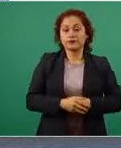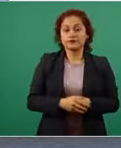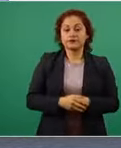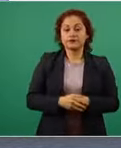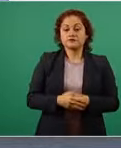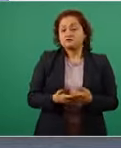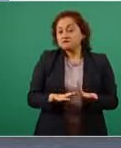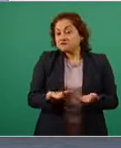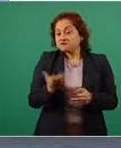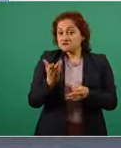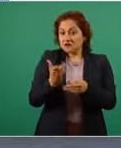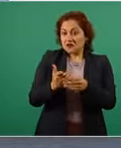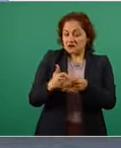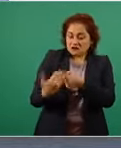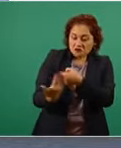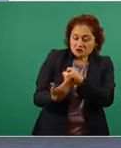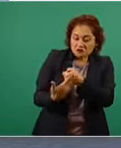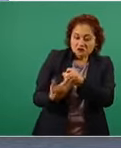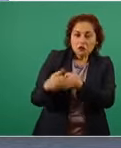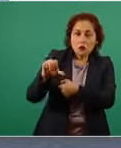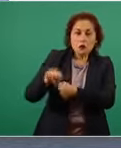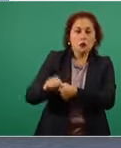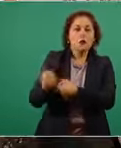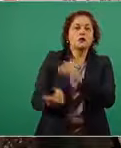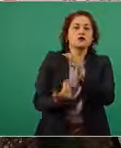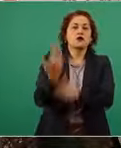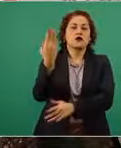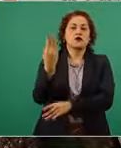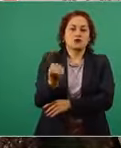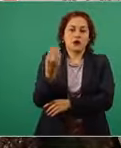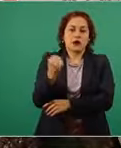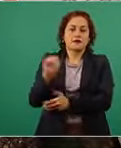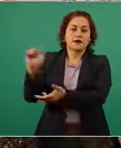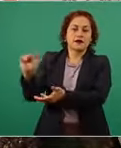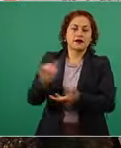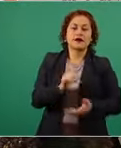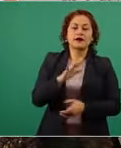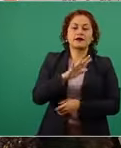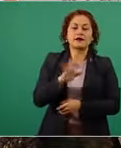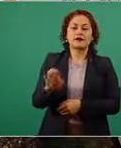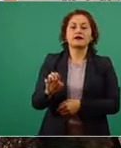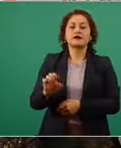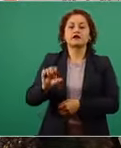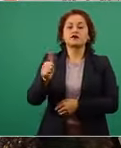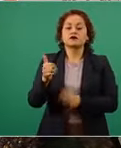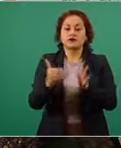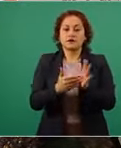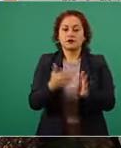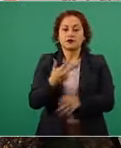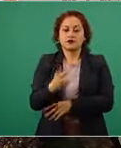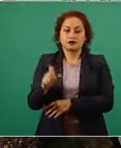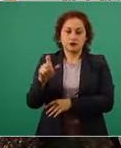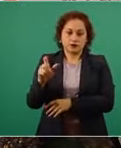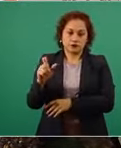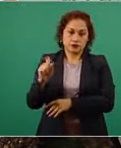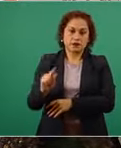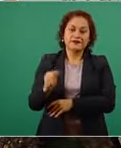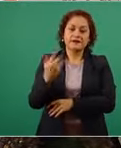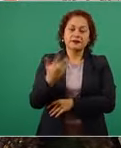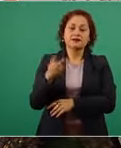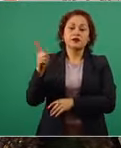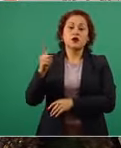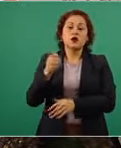momentos, un poco más adelante, a las nueve de la mañana, recibimos 511 mil 875 de la vacuna Pfizer.